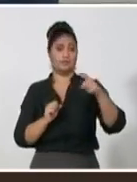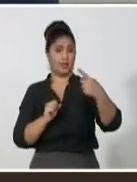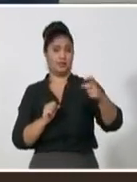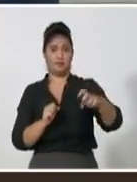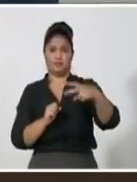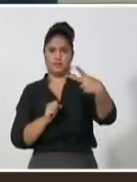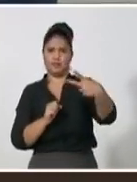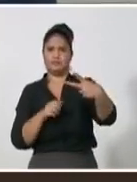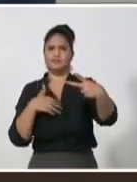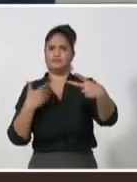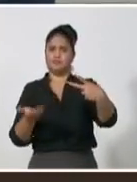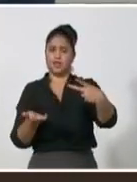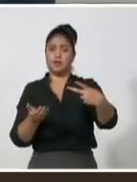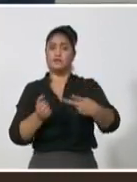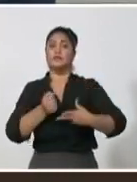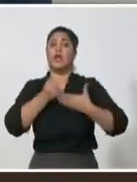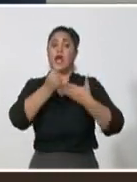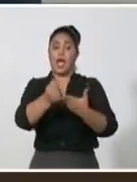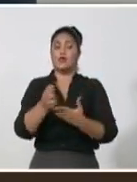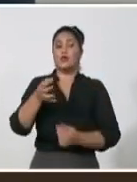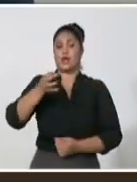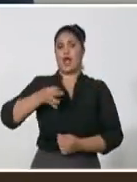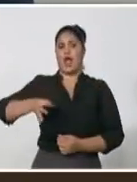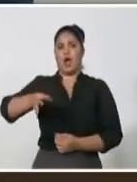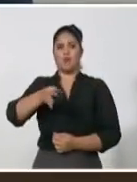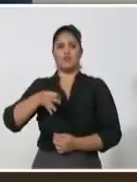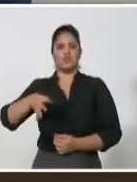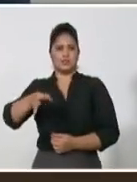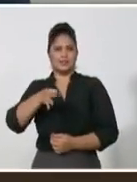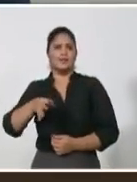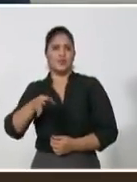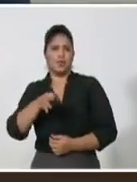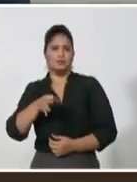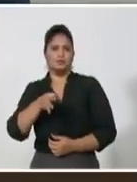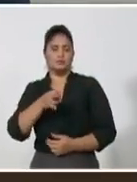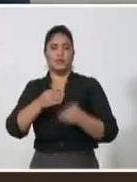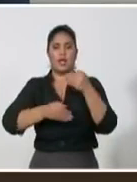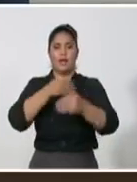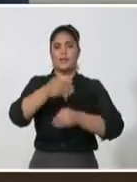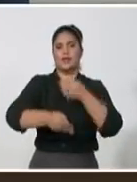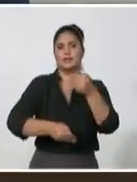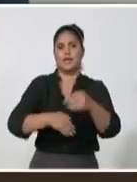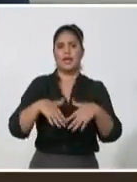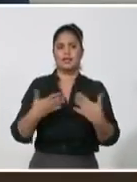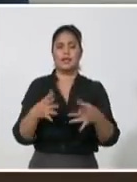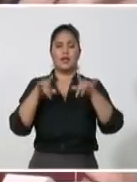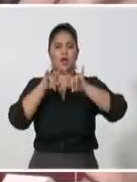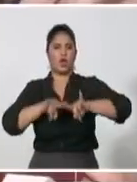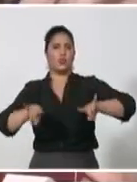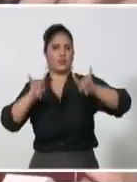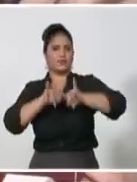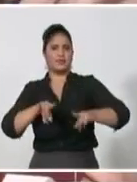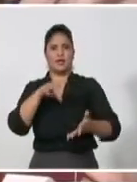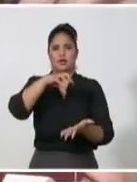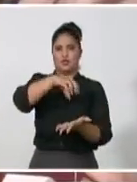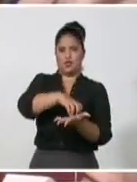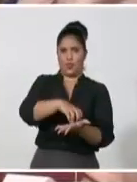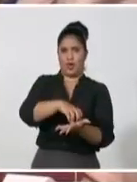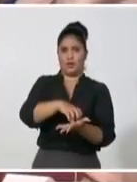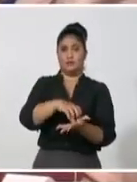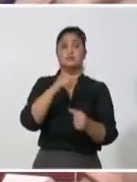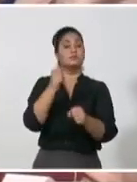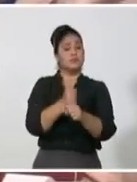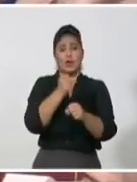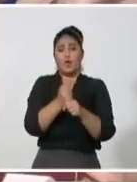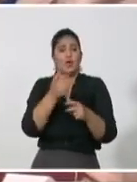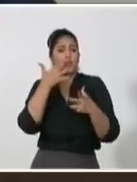ayudar al municipio en la concepción de esa estrategia, son los centros universitarios municipales, que tienen un enorme potencial.